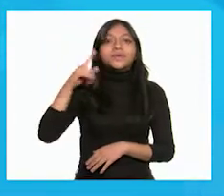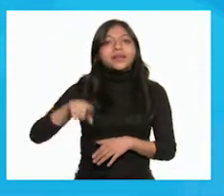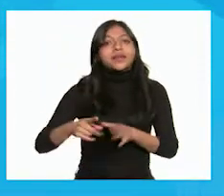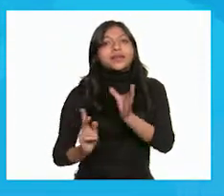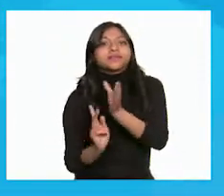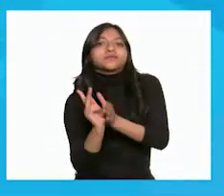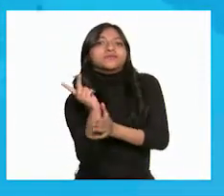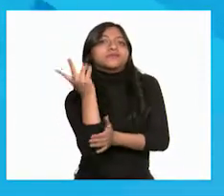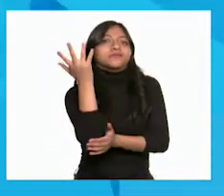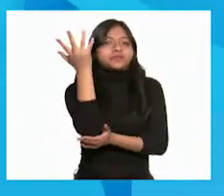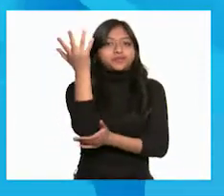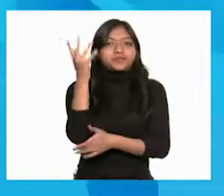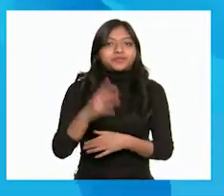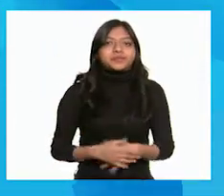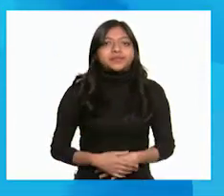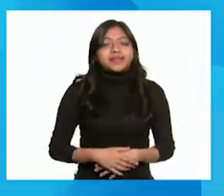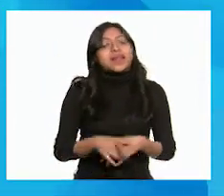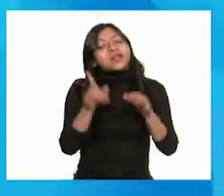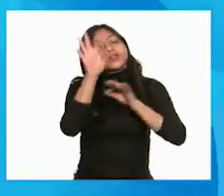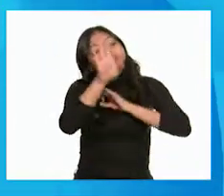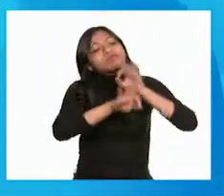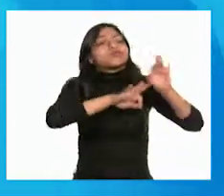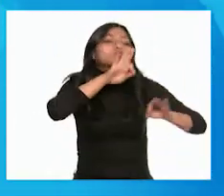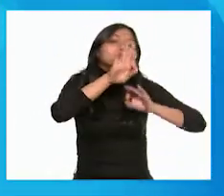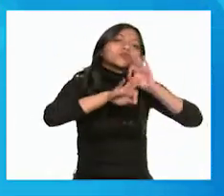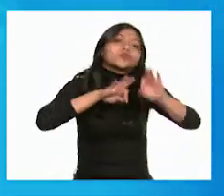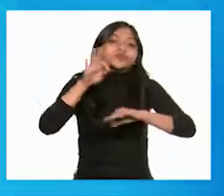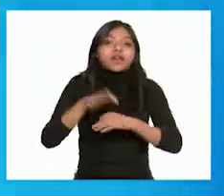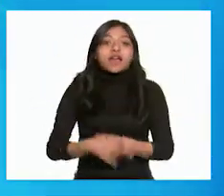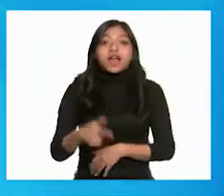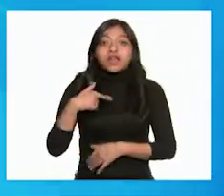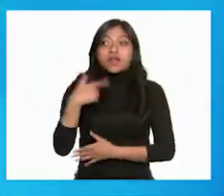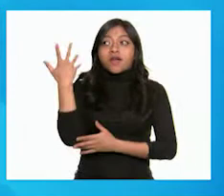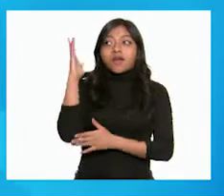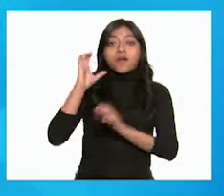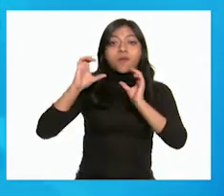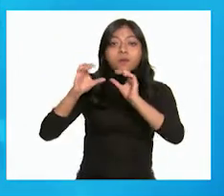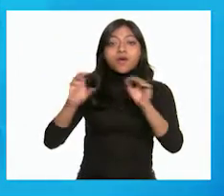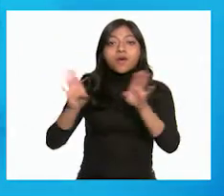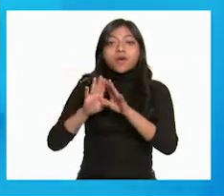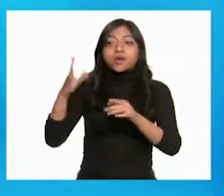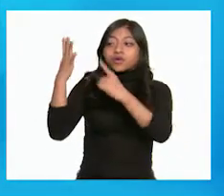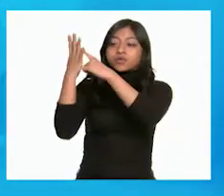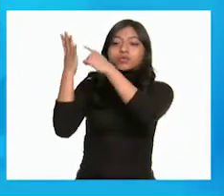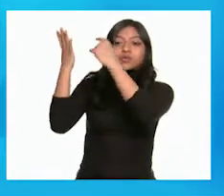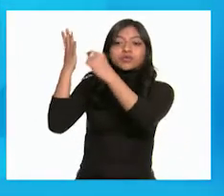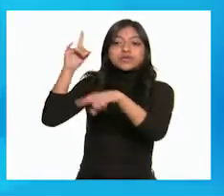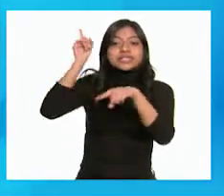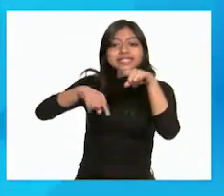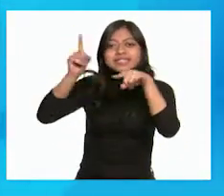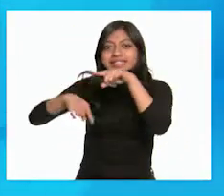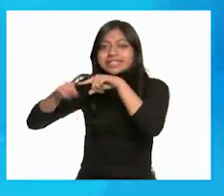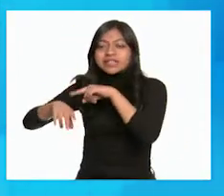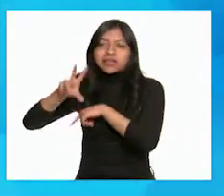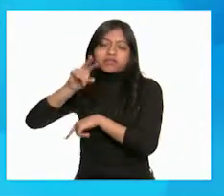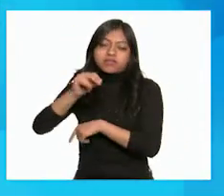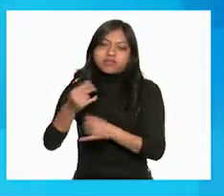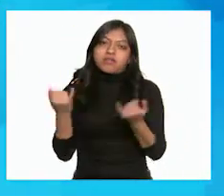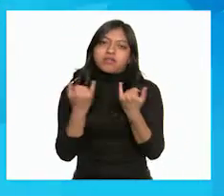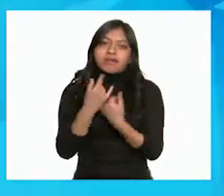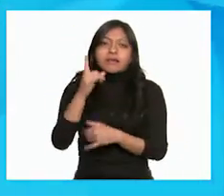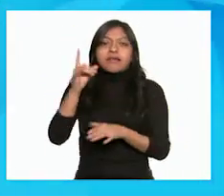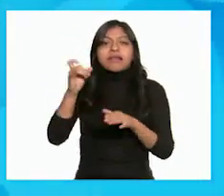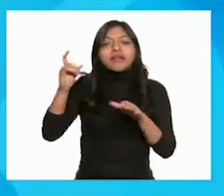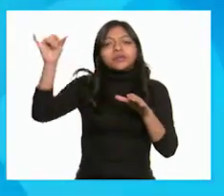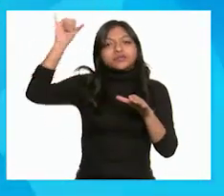crezcan hablándoles bonito. Yo cuido a los árboles no arrancándole las hojas y regándolo todos los días.